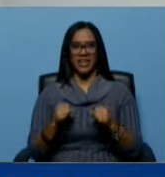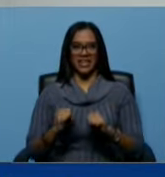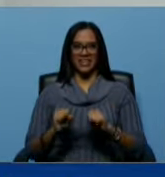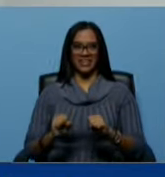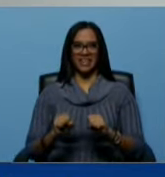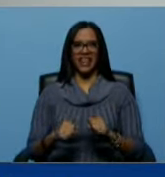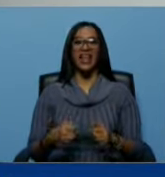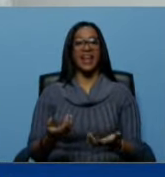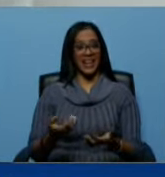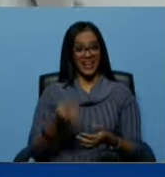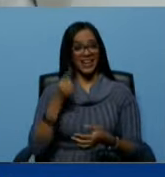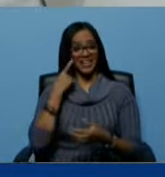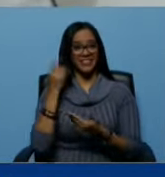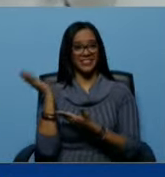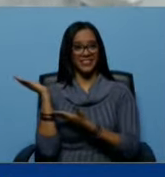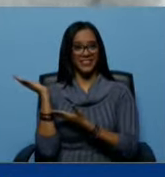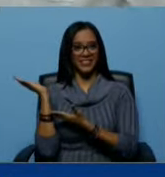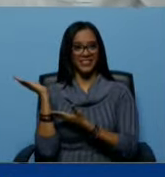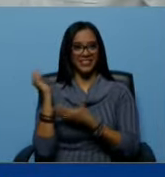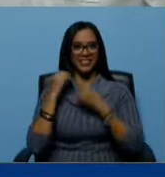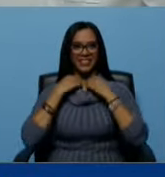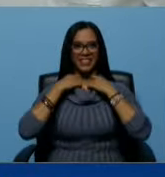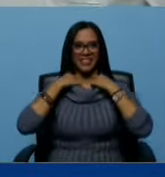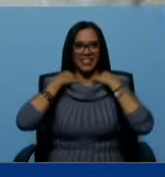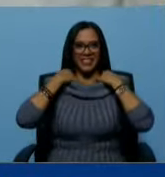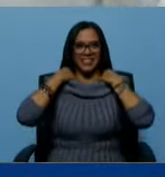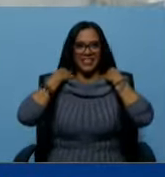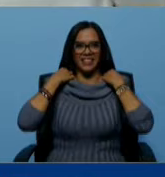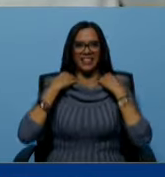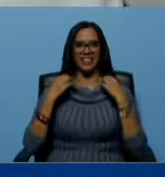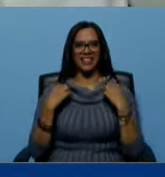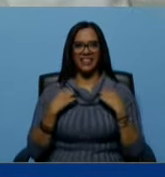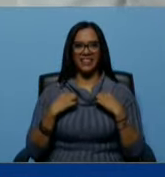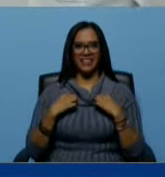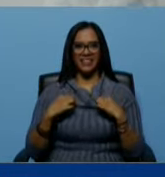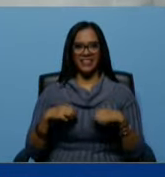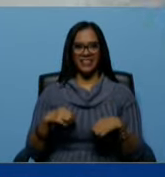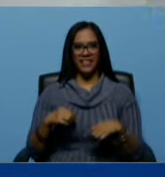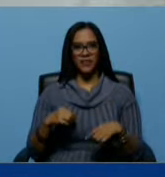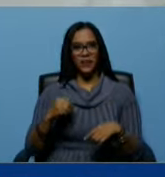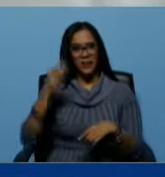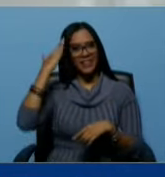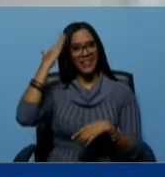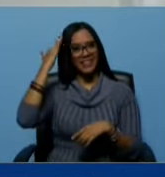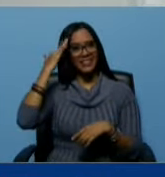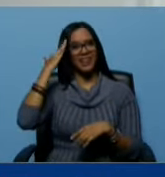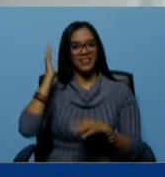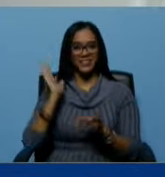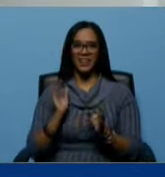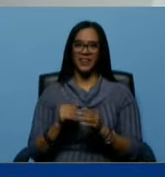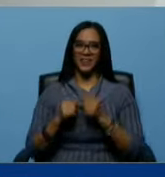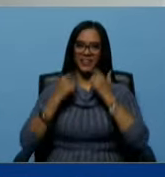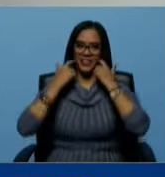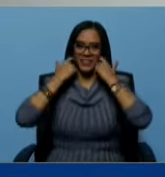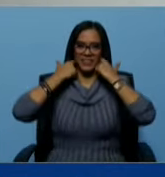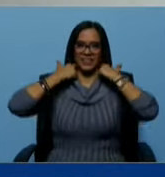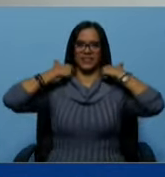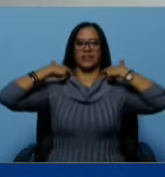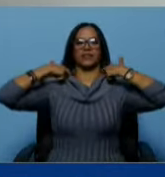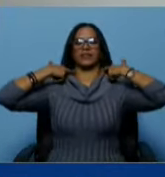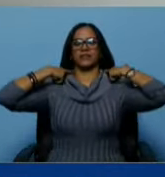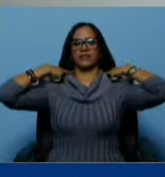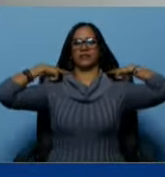Eso. Ah, tiene freno puesto, chico. Bueno, el que sabe, sabe, como dice un amigo mío. Se lleva